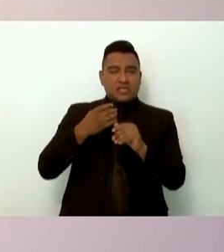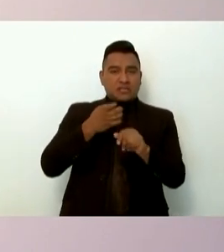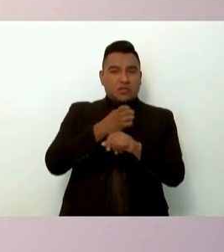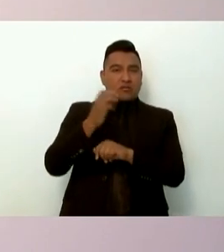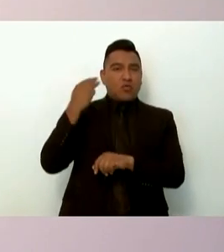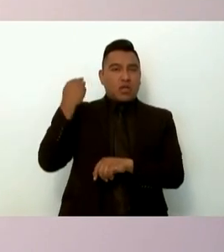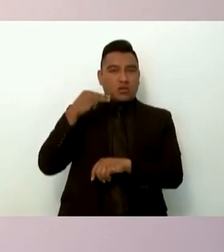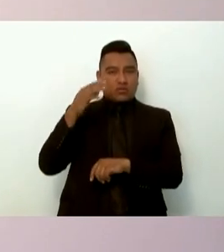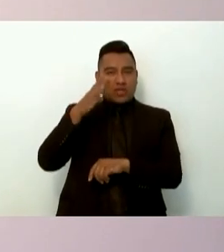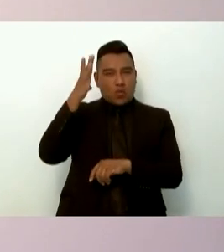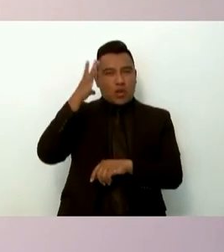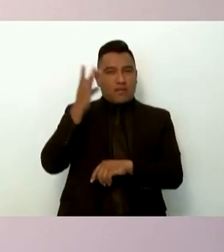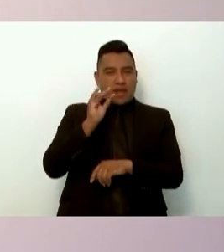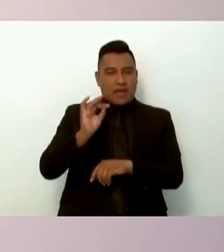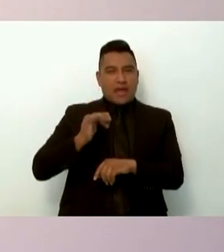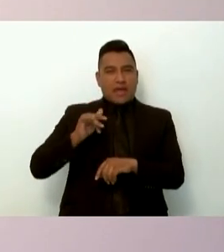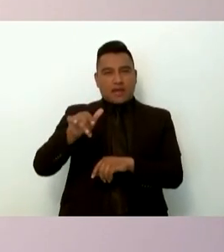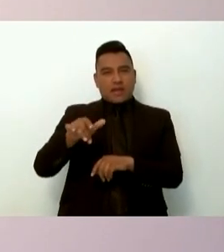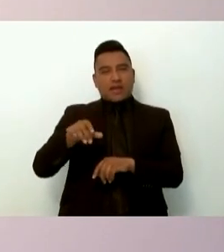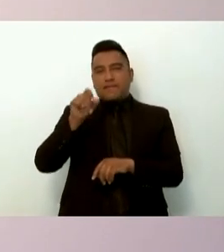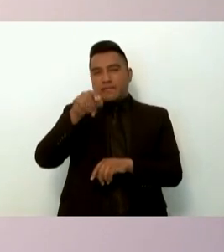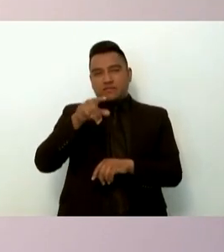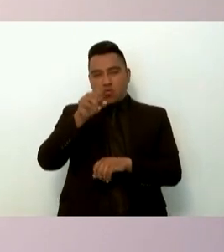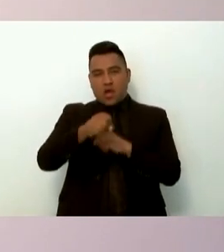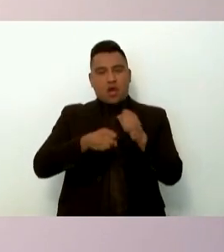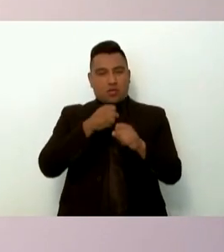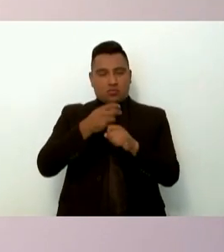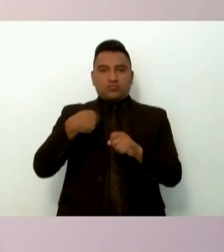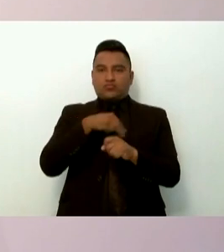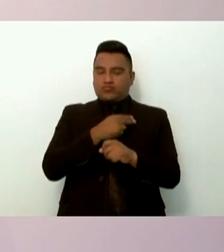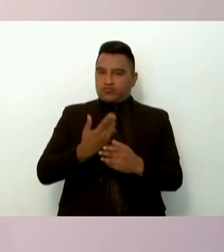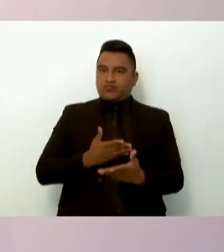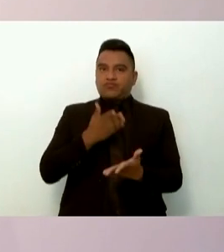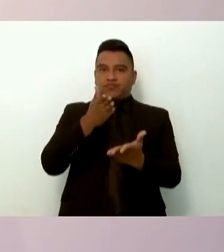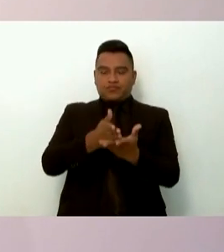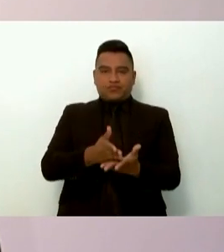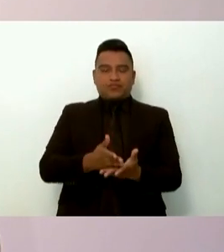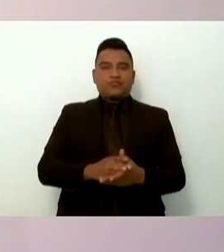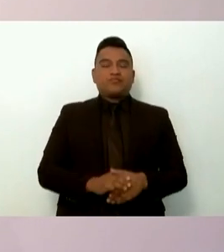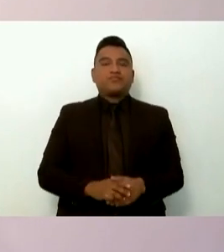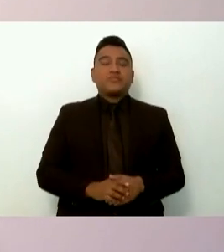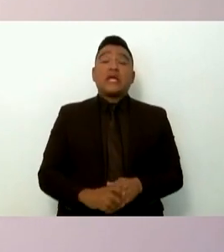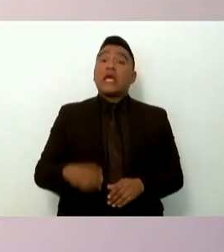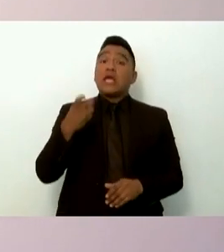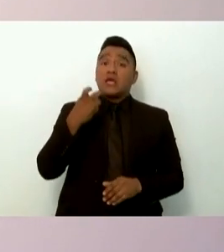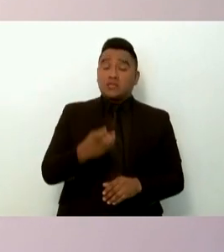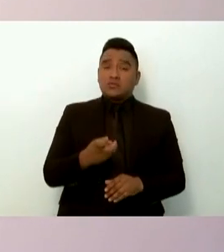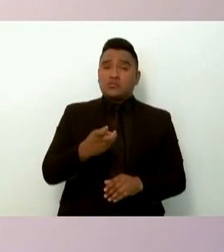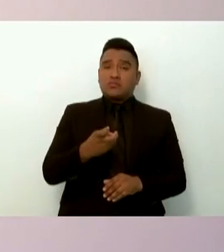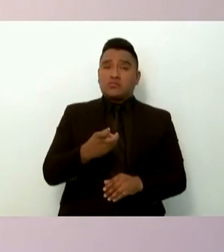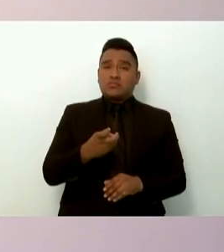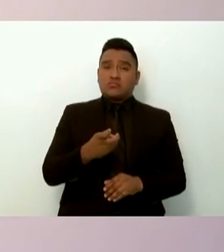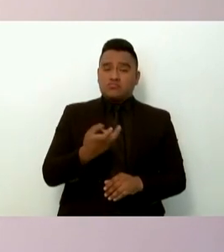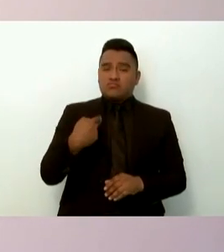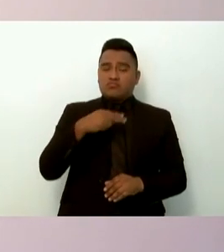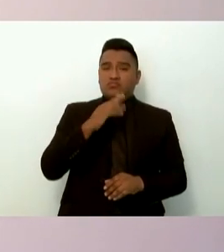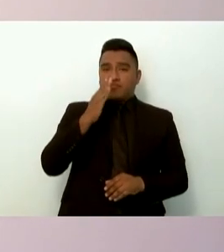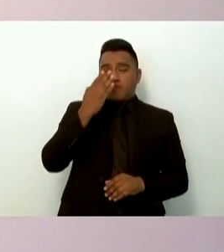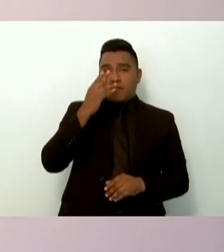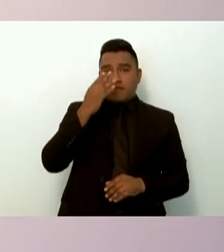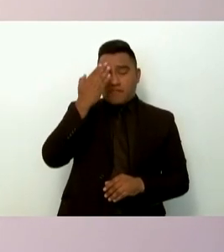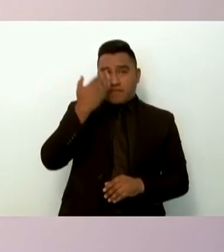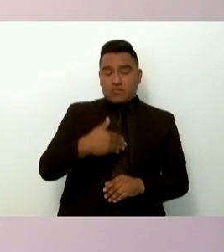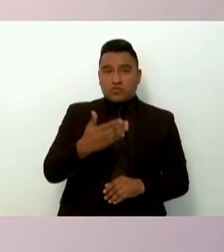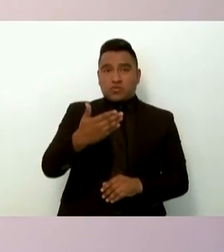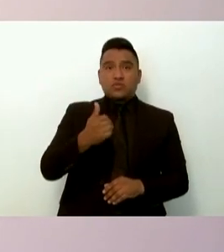Cuernavaca, del gabinete, ese mismo año. Y esto nos da cuenta de cómo los estudiantes detenidos del